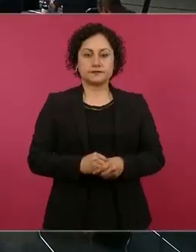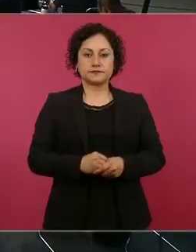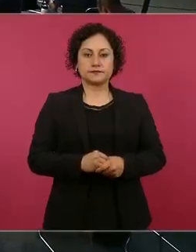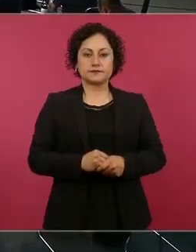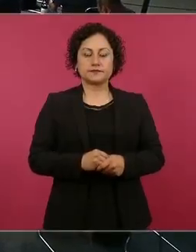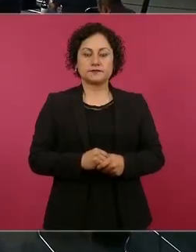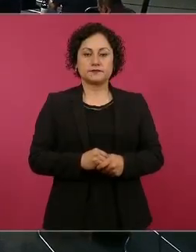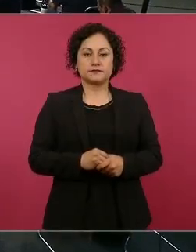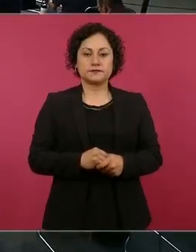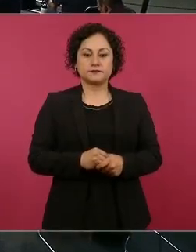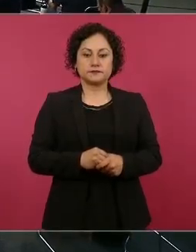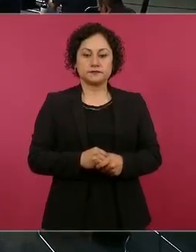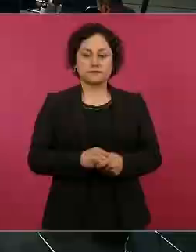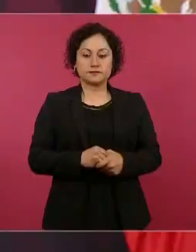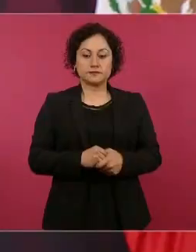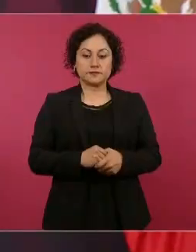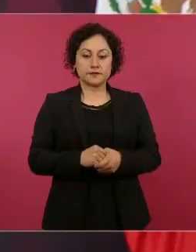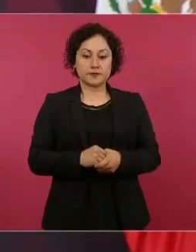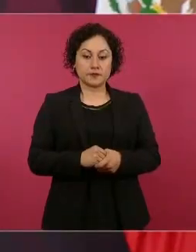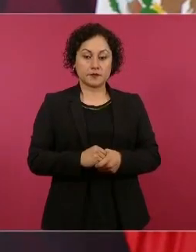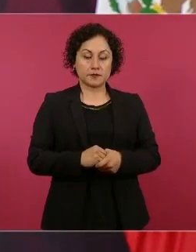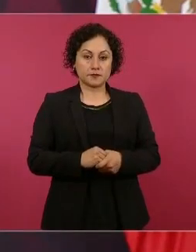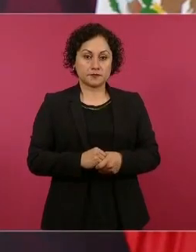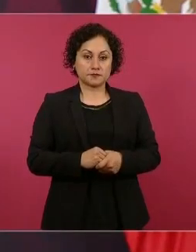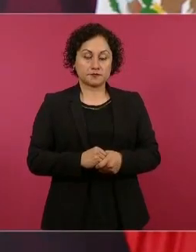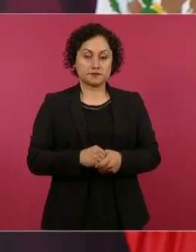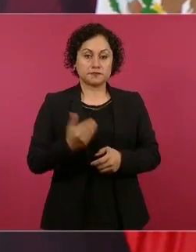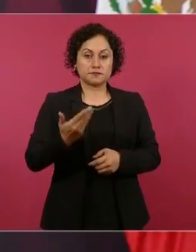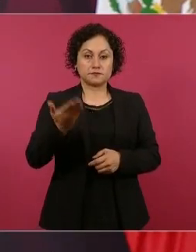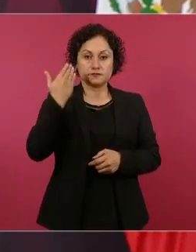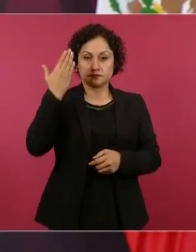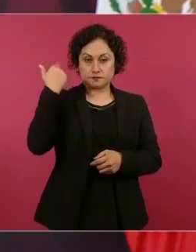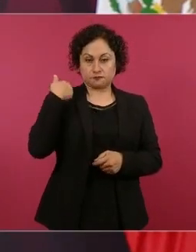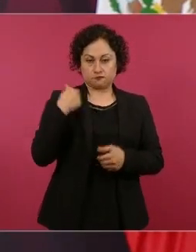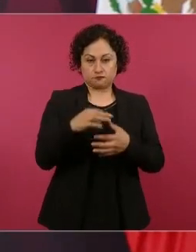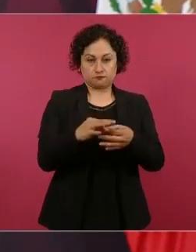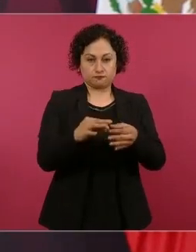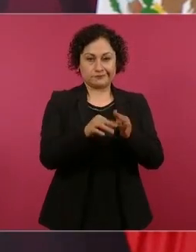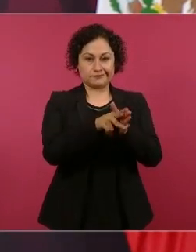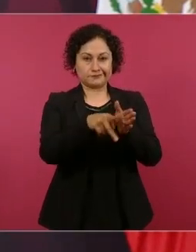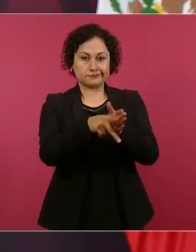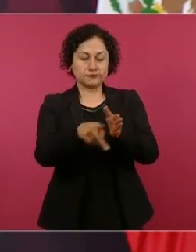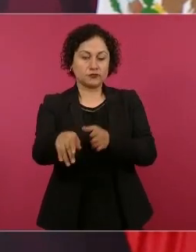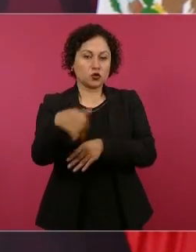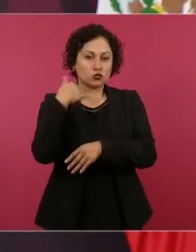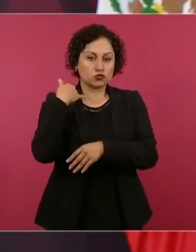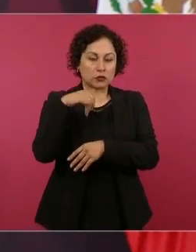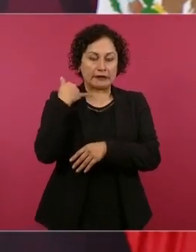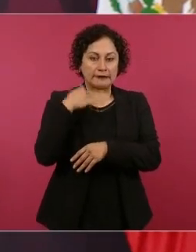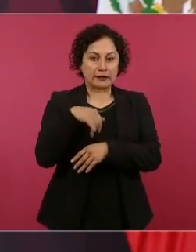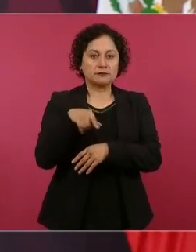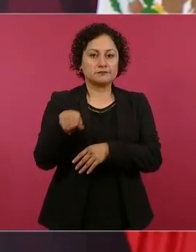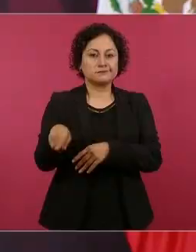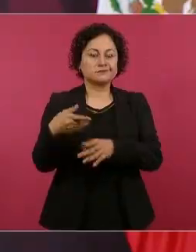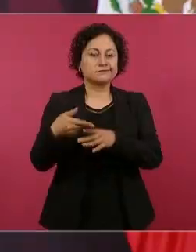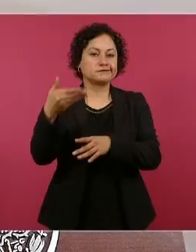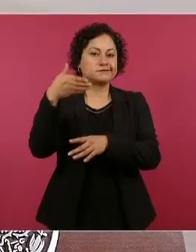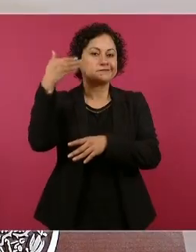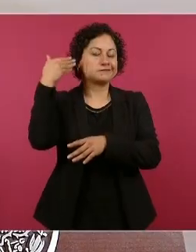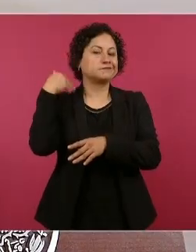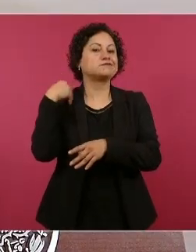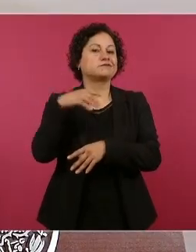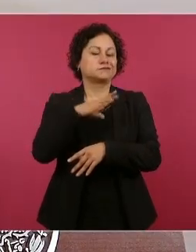periodística que viene de tiempo atrás, fueron sus antiguos directores